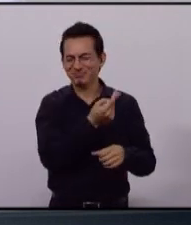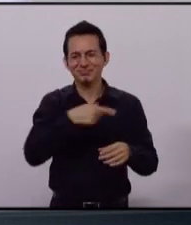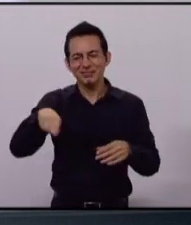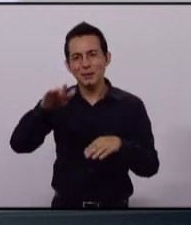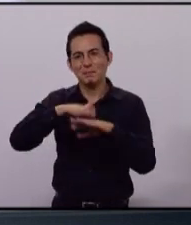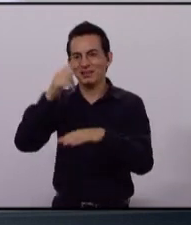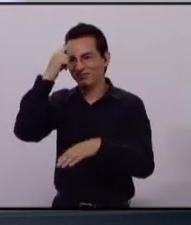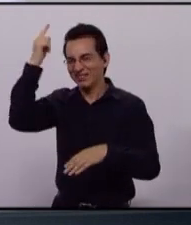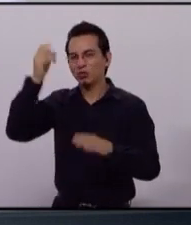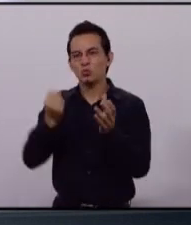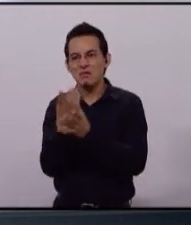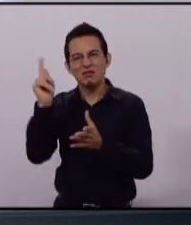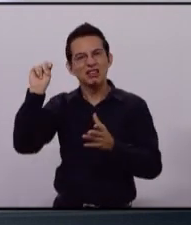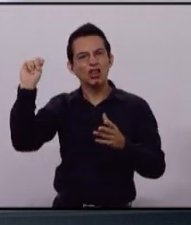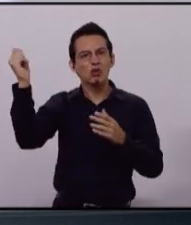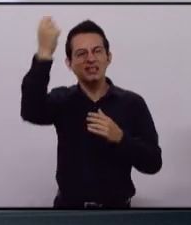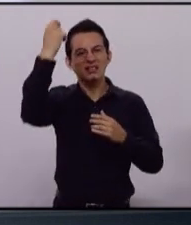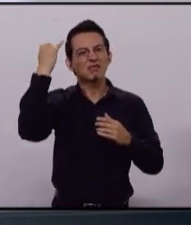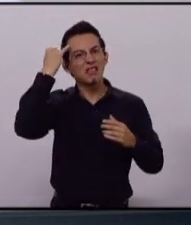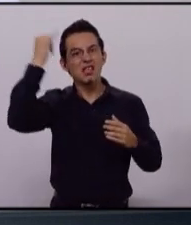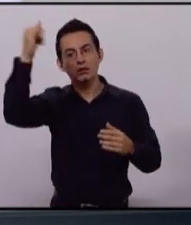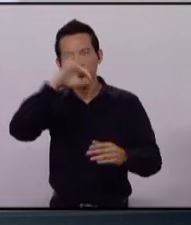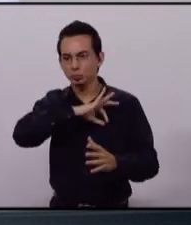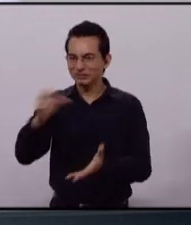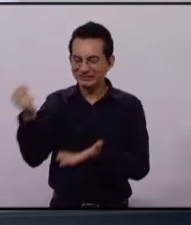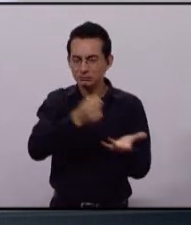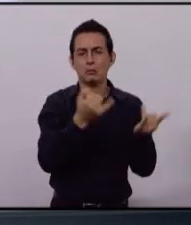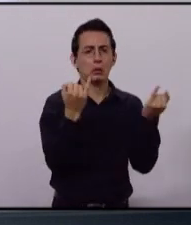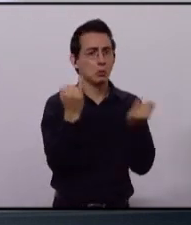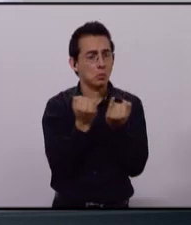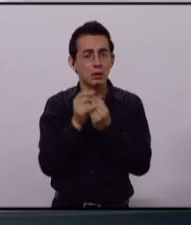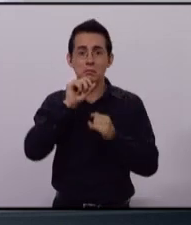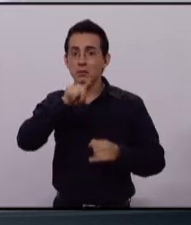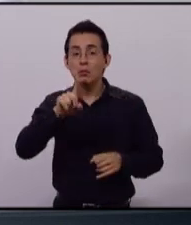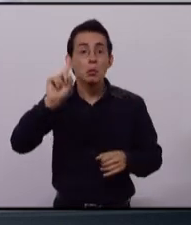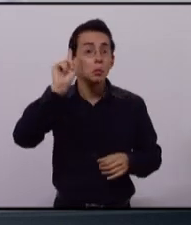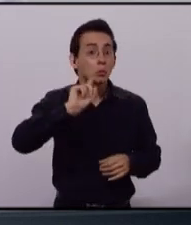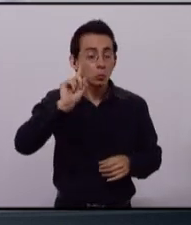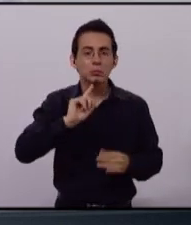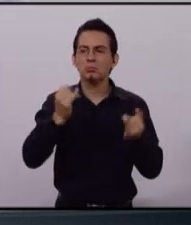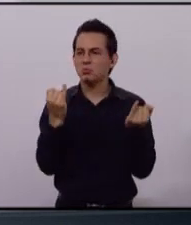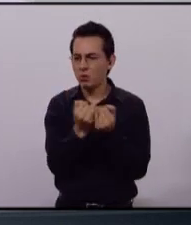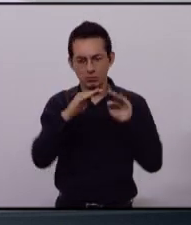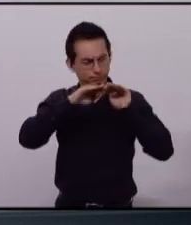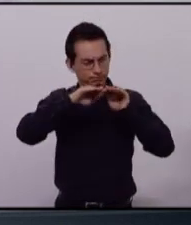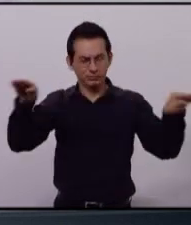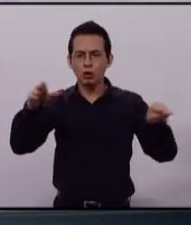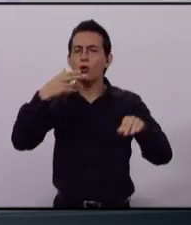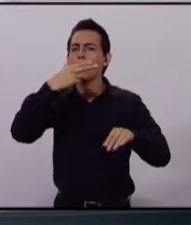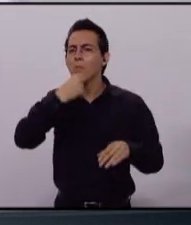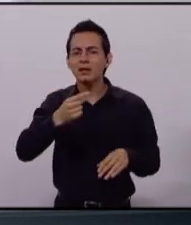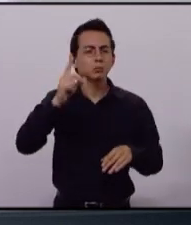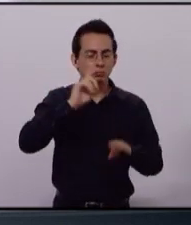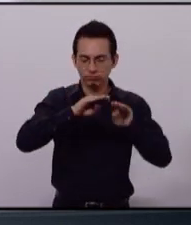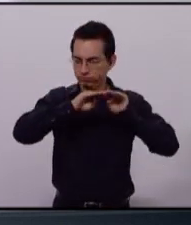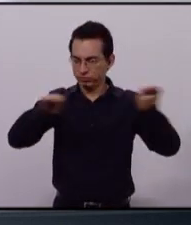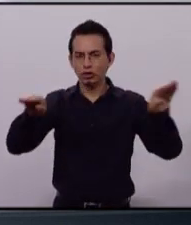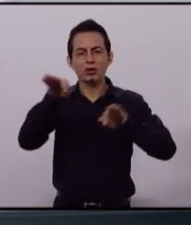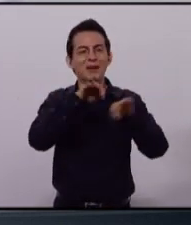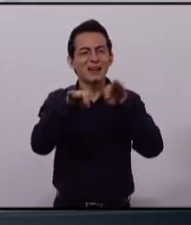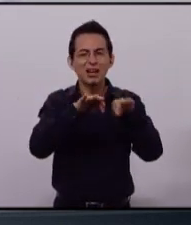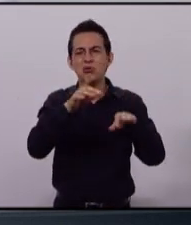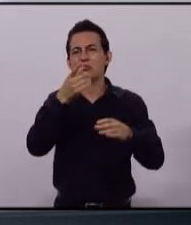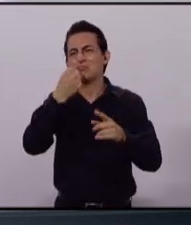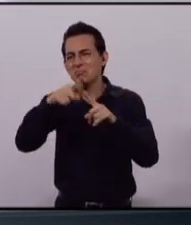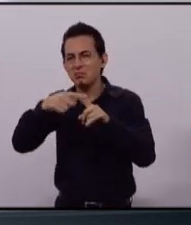tecnologías, para que las mujeres tengan las mismas condiciones de desarrollo que las de los hombres en todas las actividades, para que